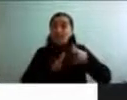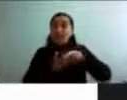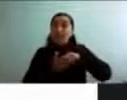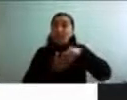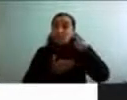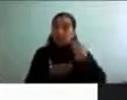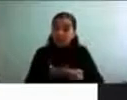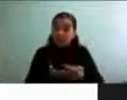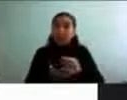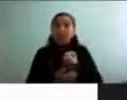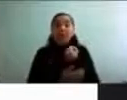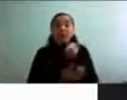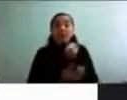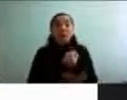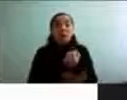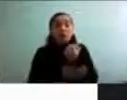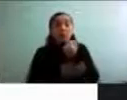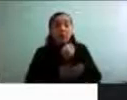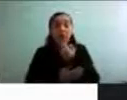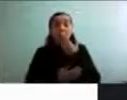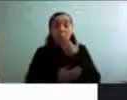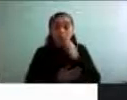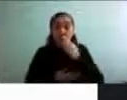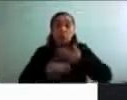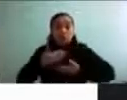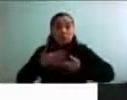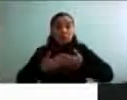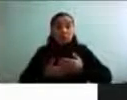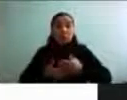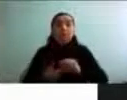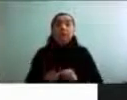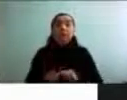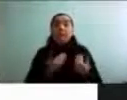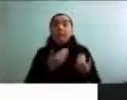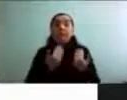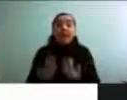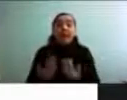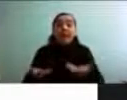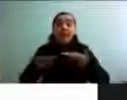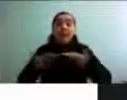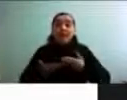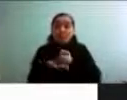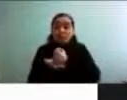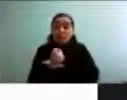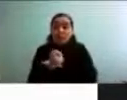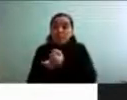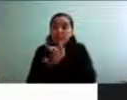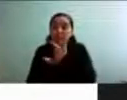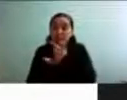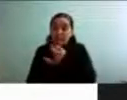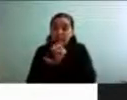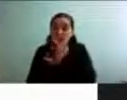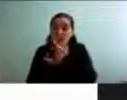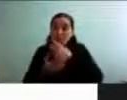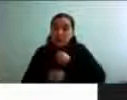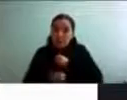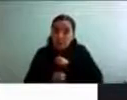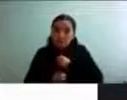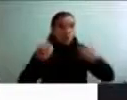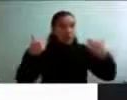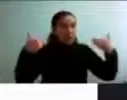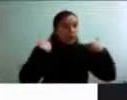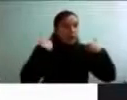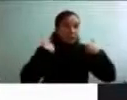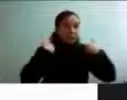desempeño en la actividad de la vida diaria, ofrece similares efectos que los medicamentos para el control de la depresión, podría mitigar